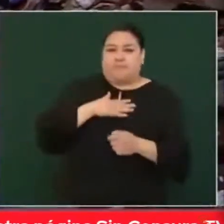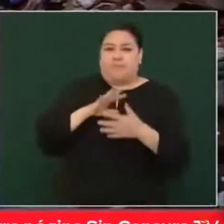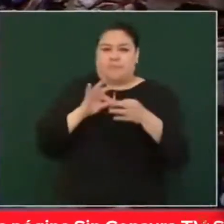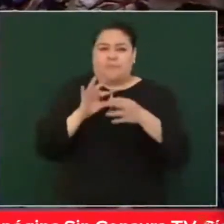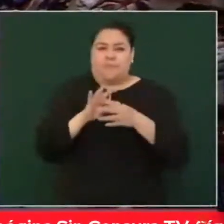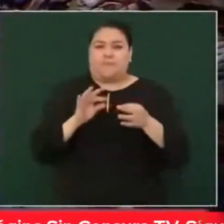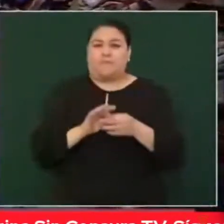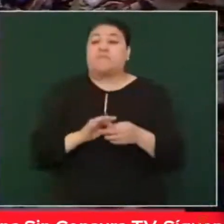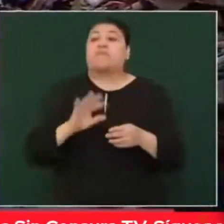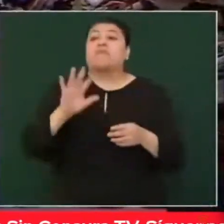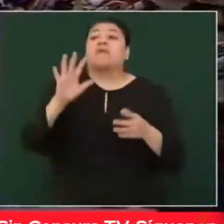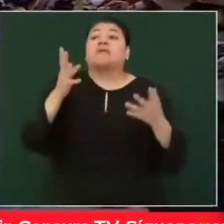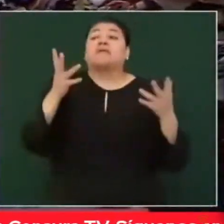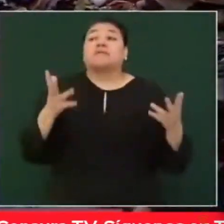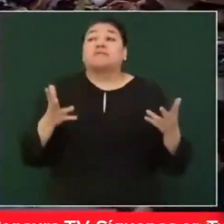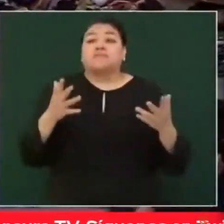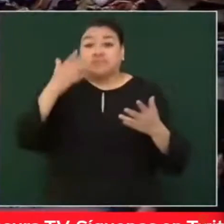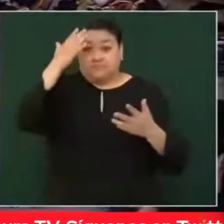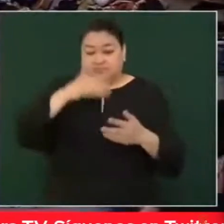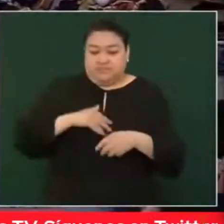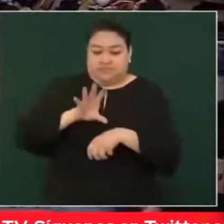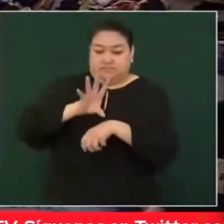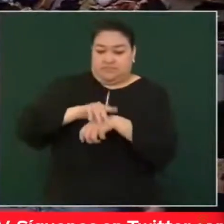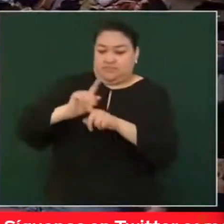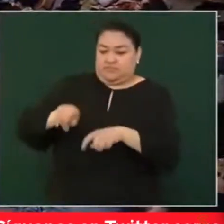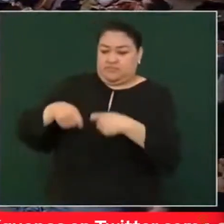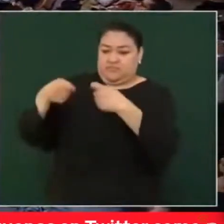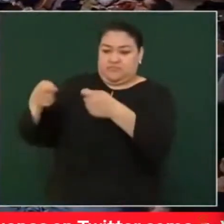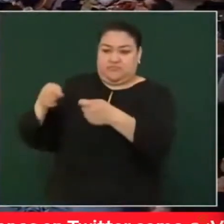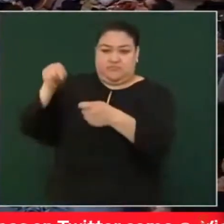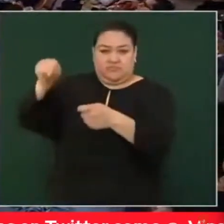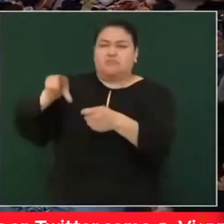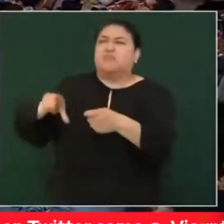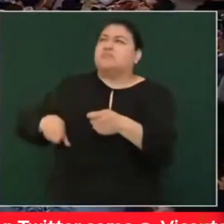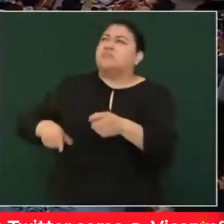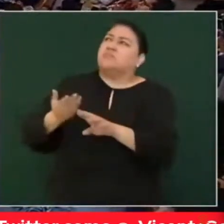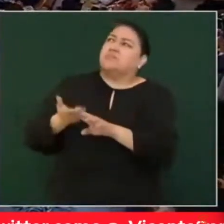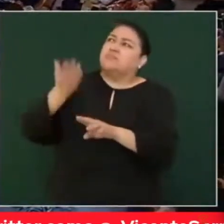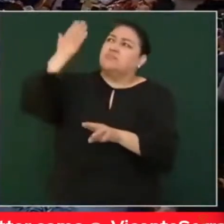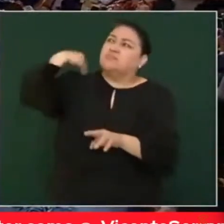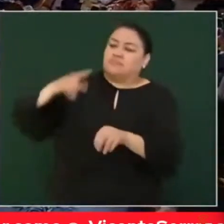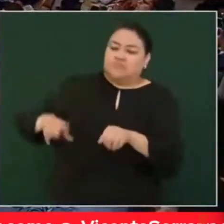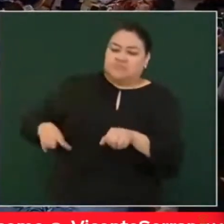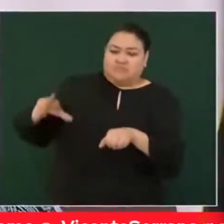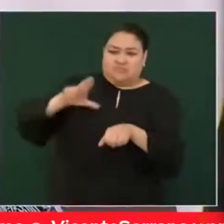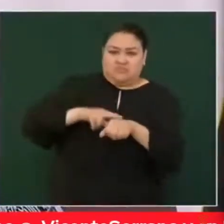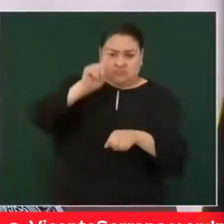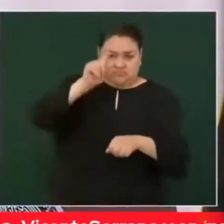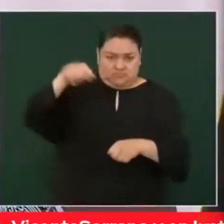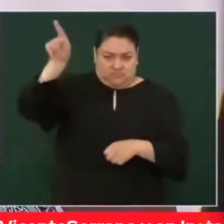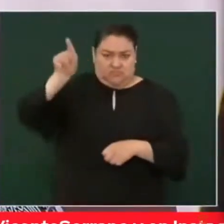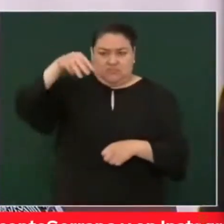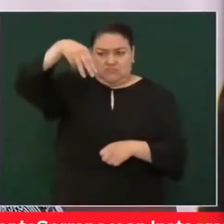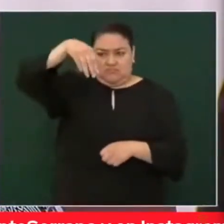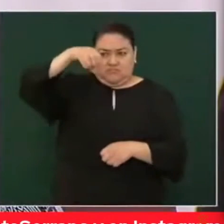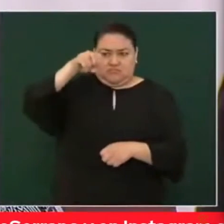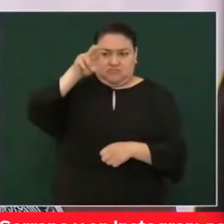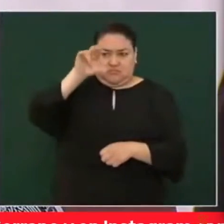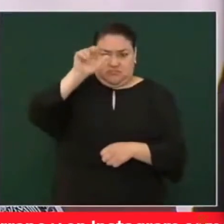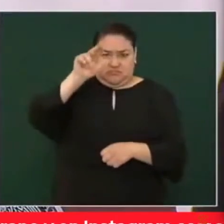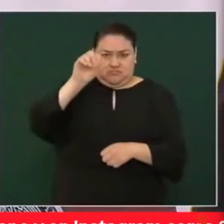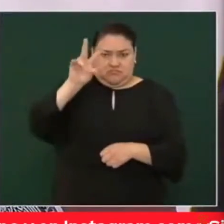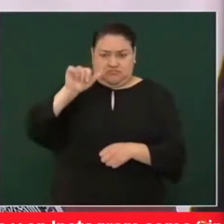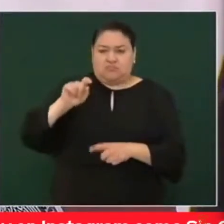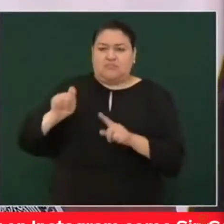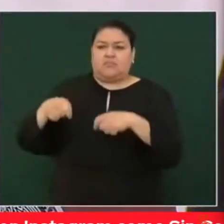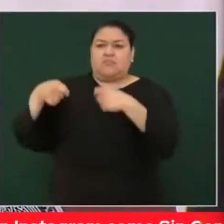concesión que se dio en el gobierno del gobernador Moreno Valle, una concesión que